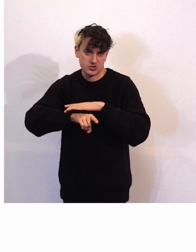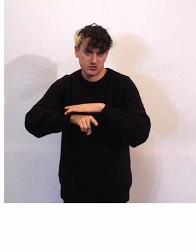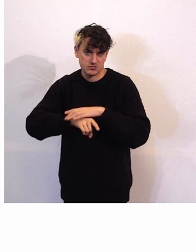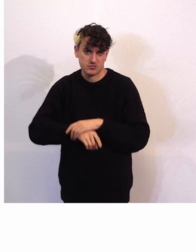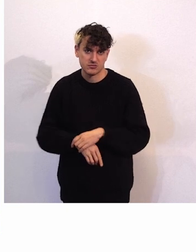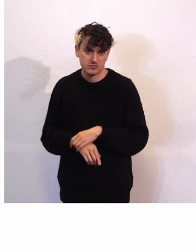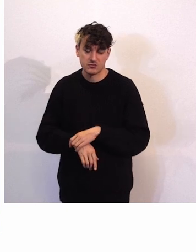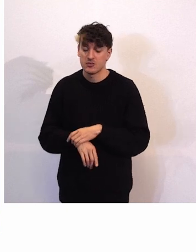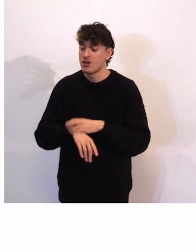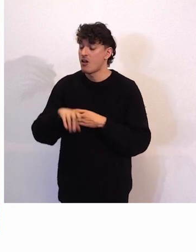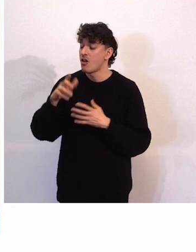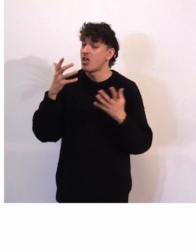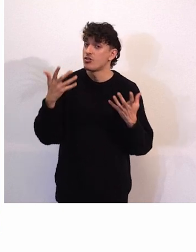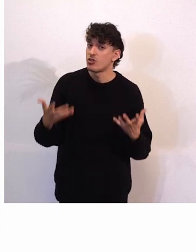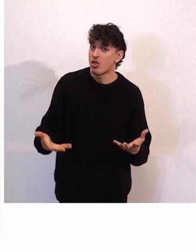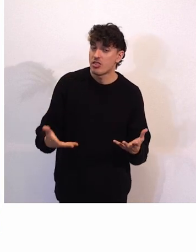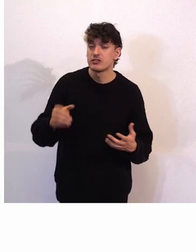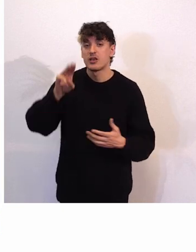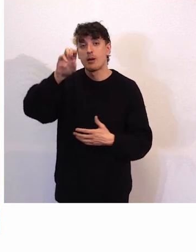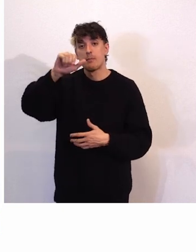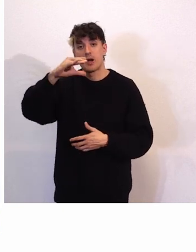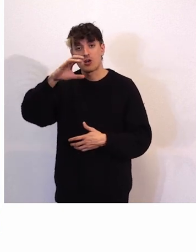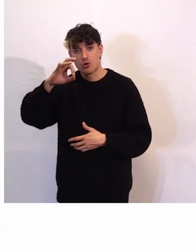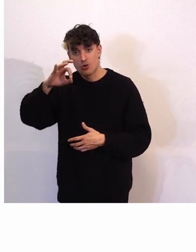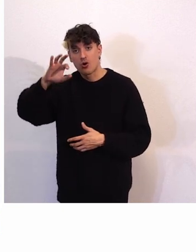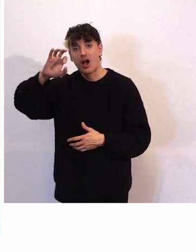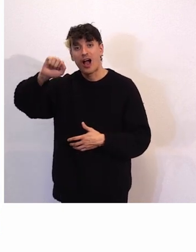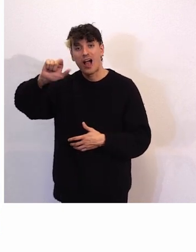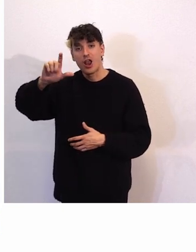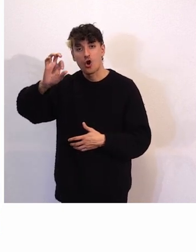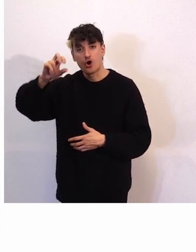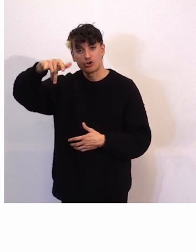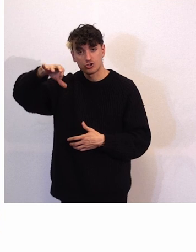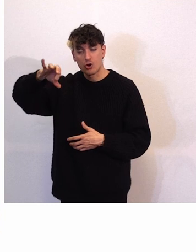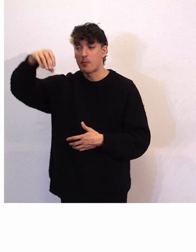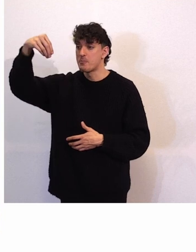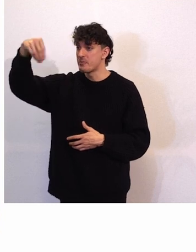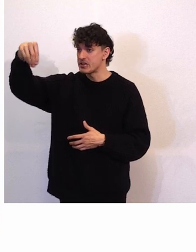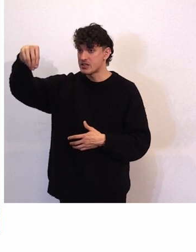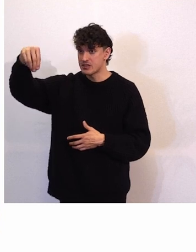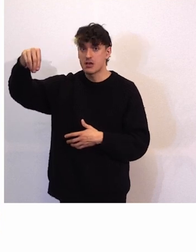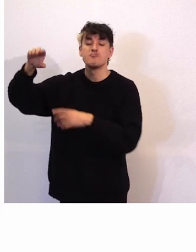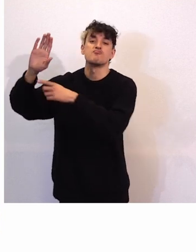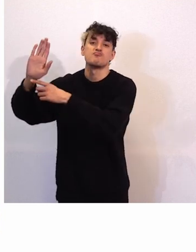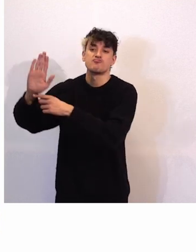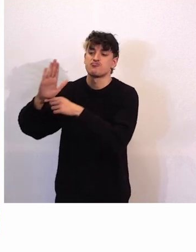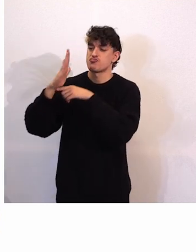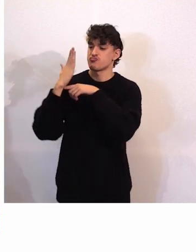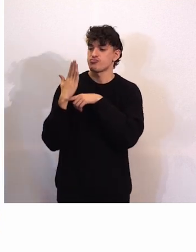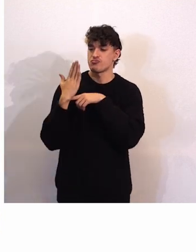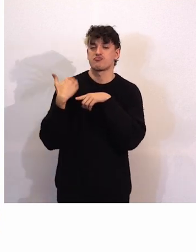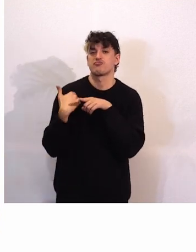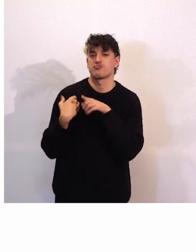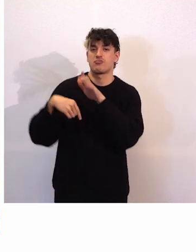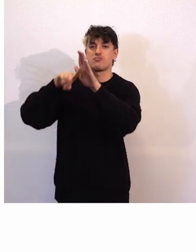Fue entonces cuando Paco Alonso, el presidente, me propuso formar parte de la lista que presentaba